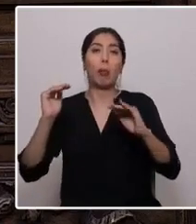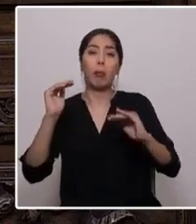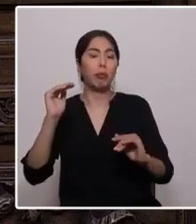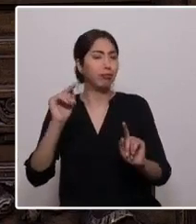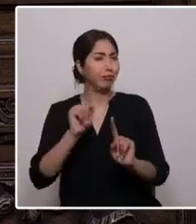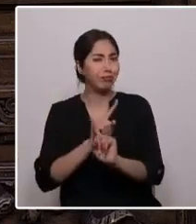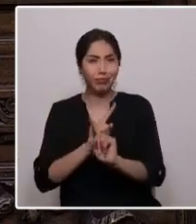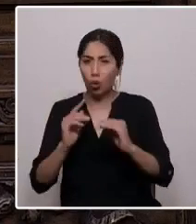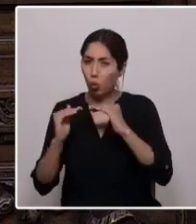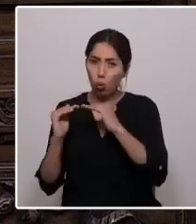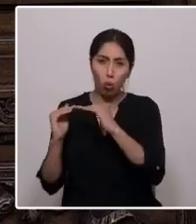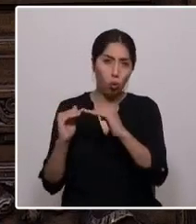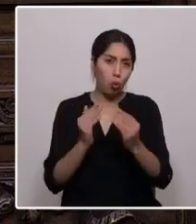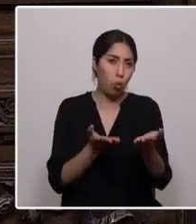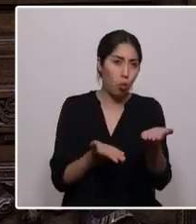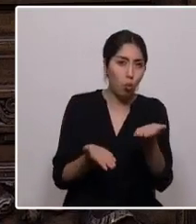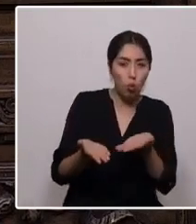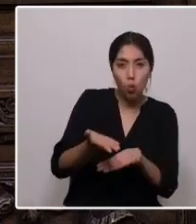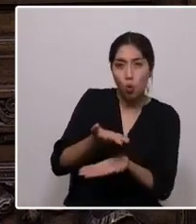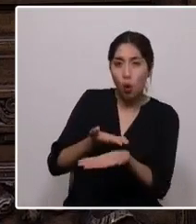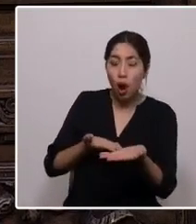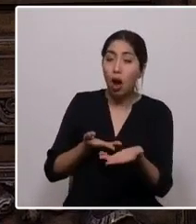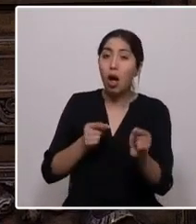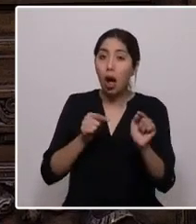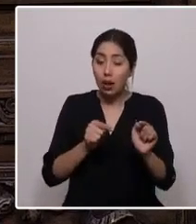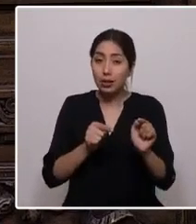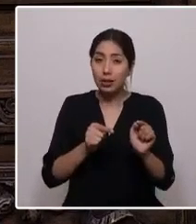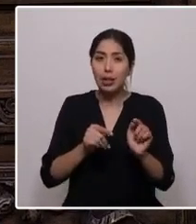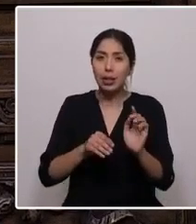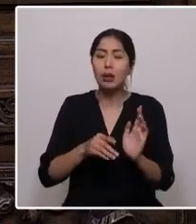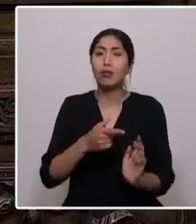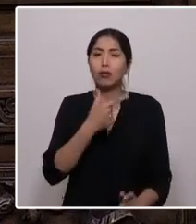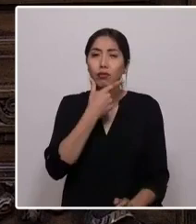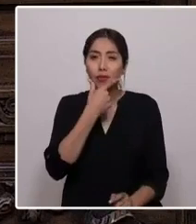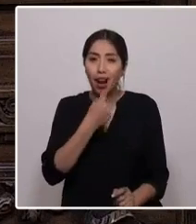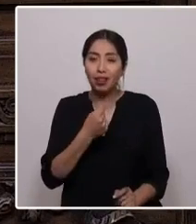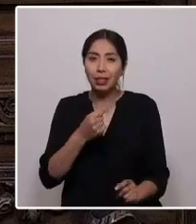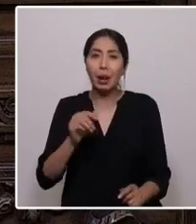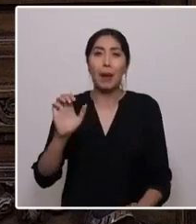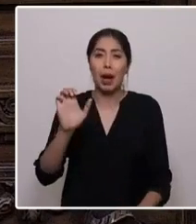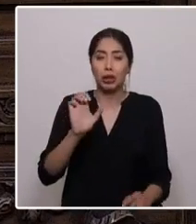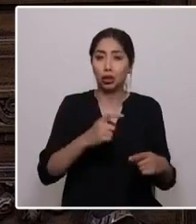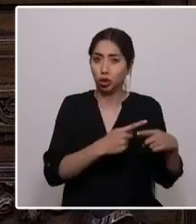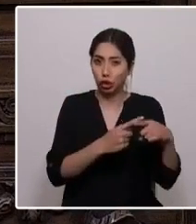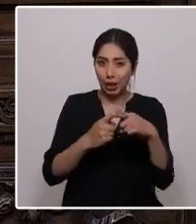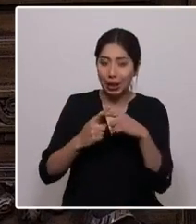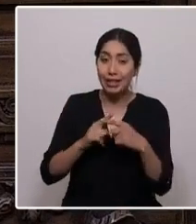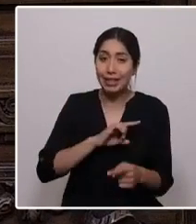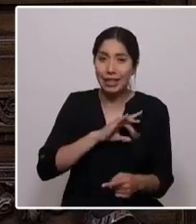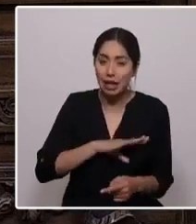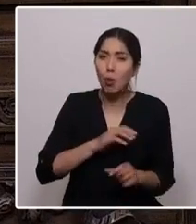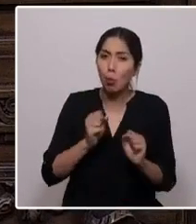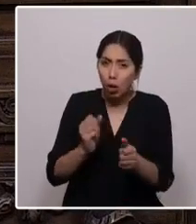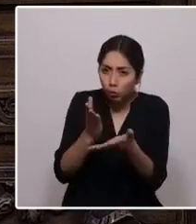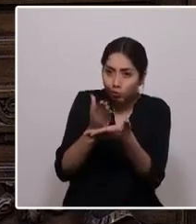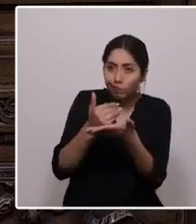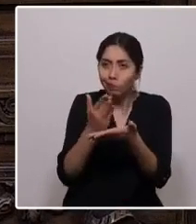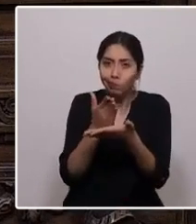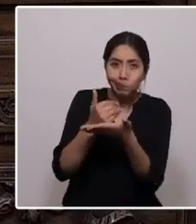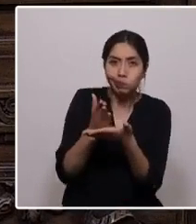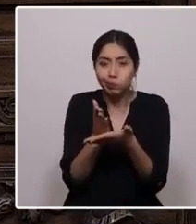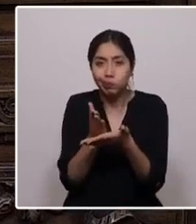nada. De ese modo facilitaremos la emergencia de una sociedad chilena capaz de autoorganizarse generando la mínima entropía,